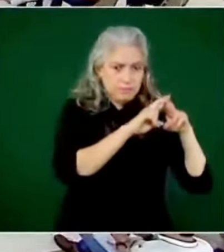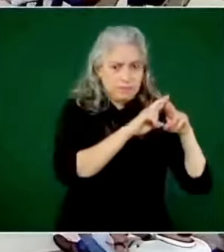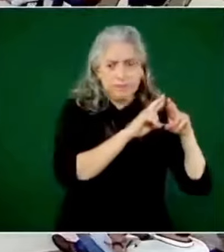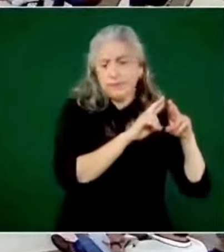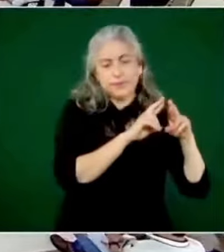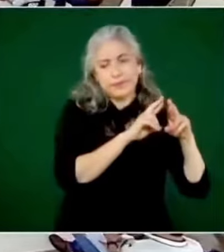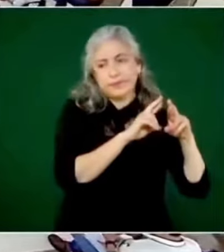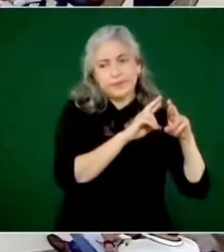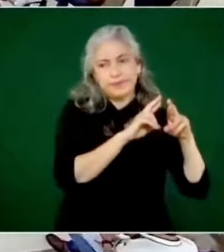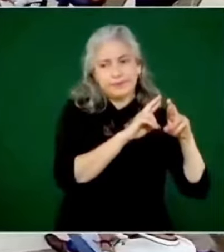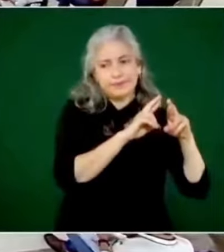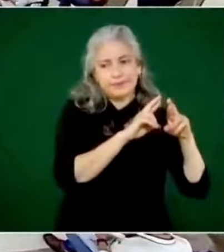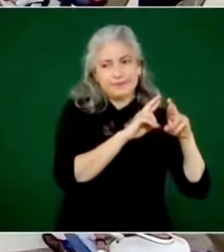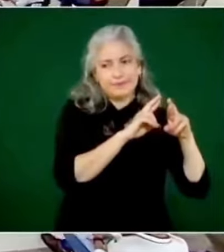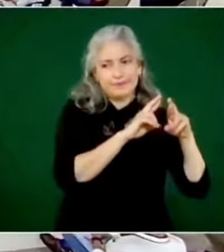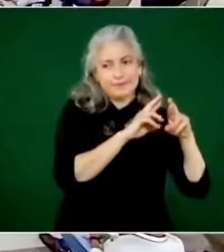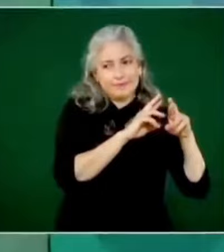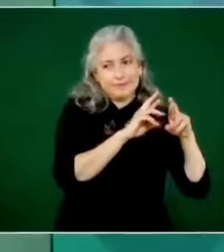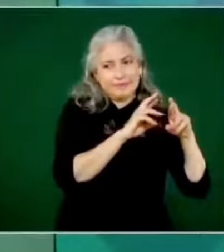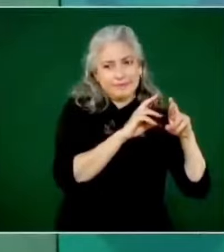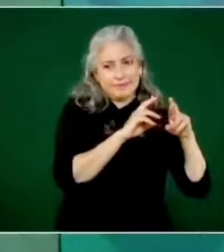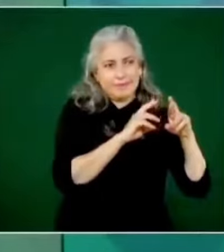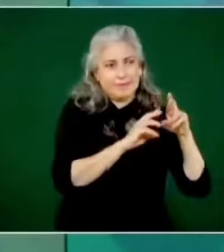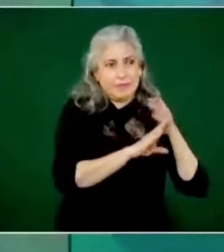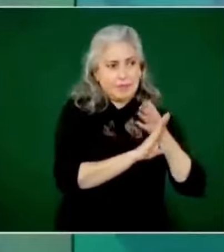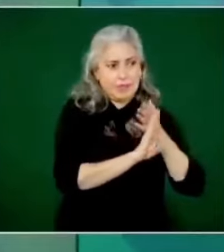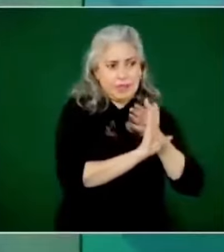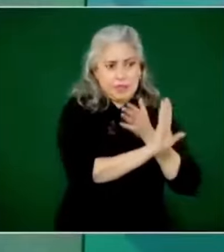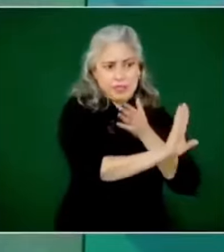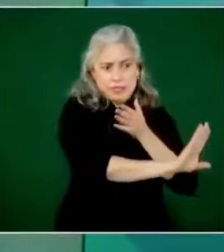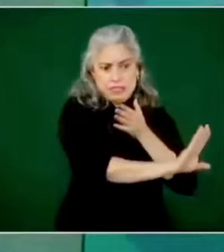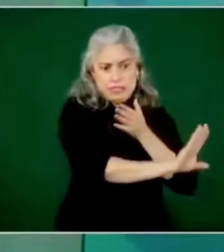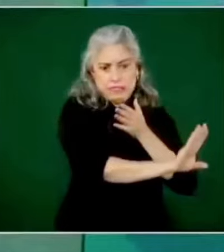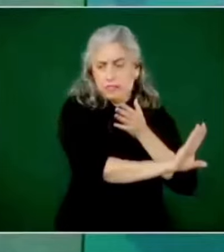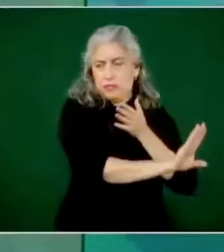pero no antireligioso.